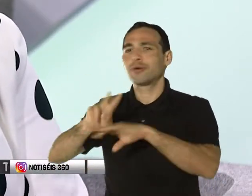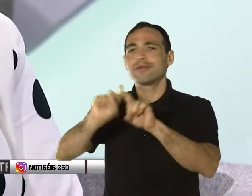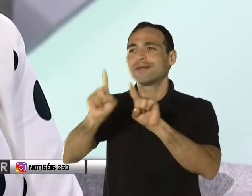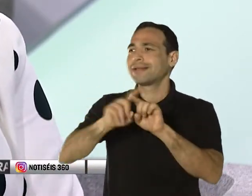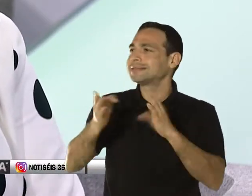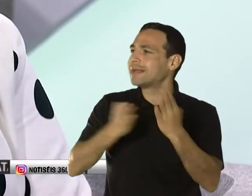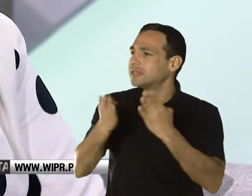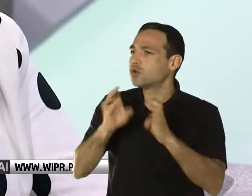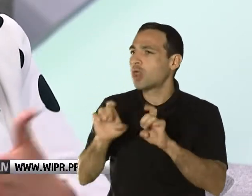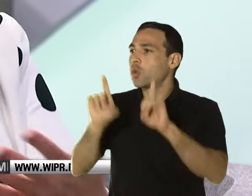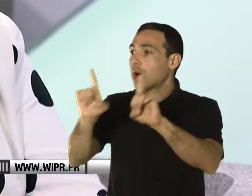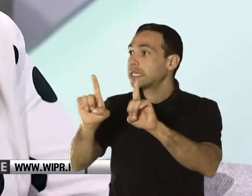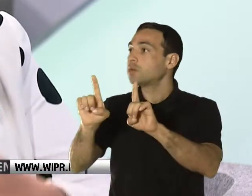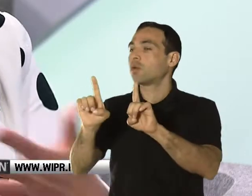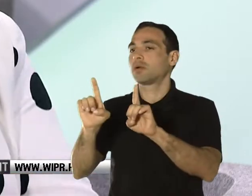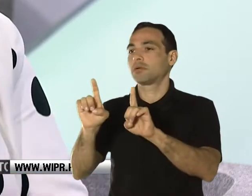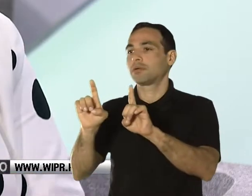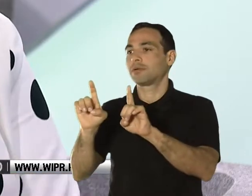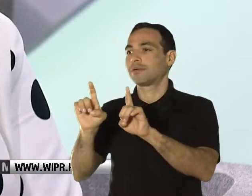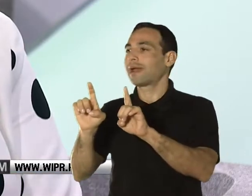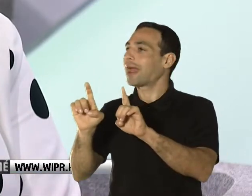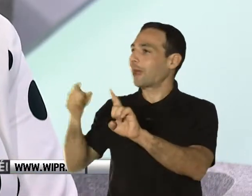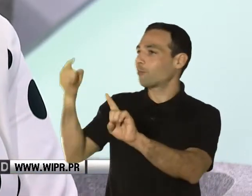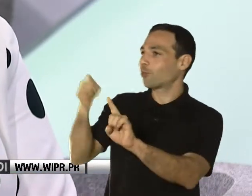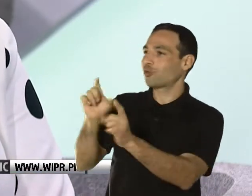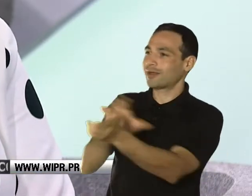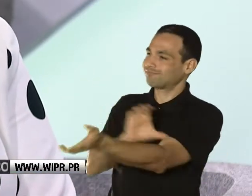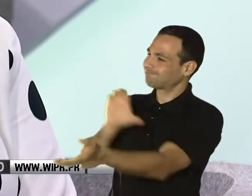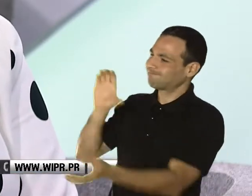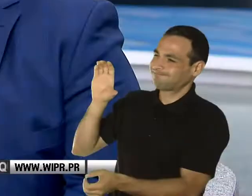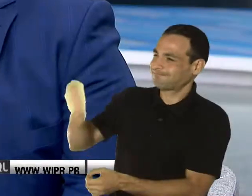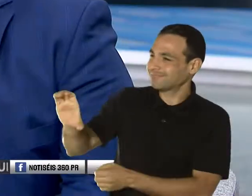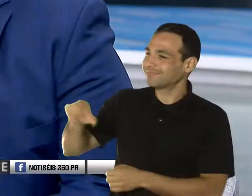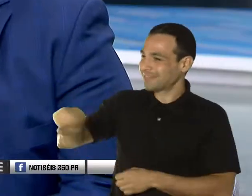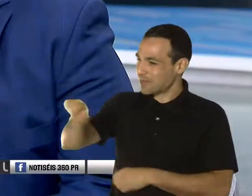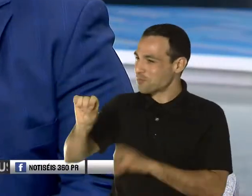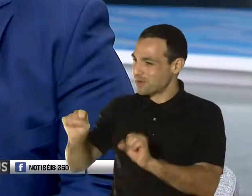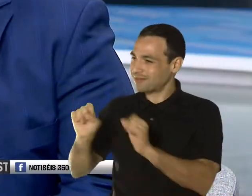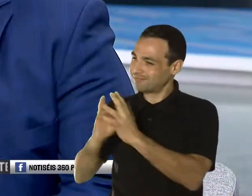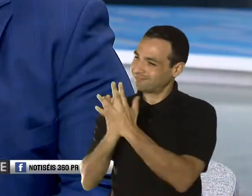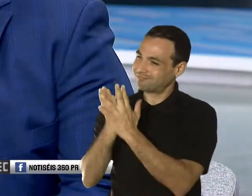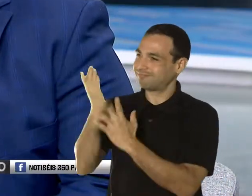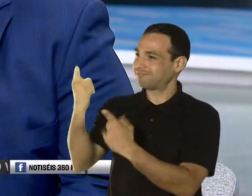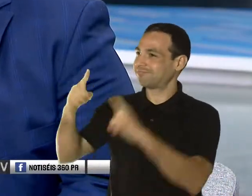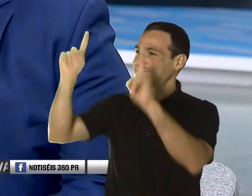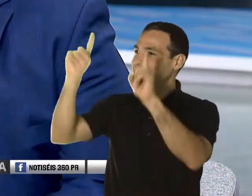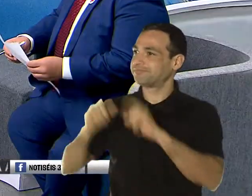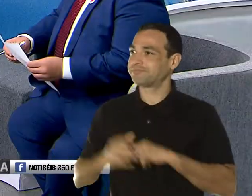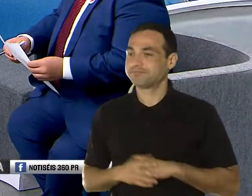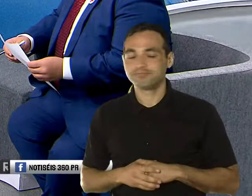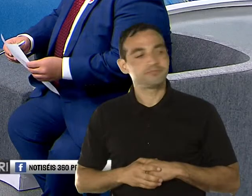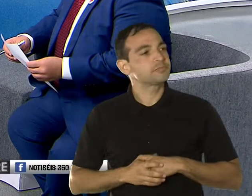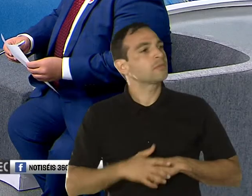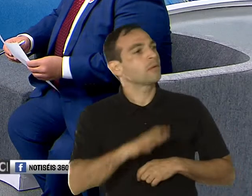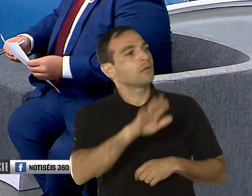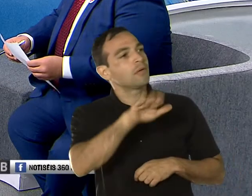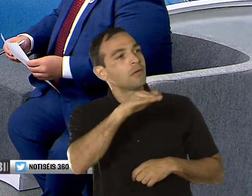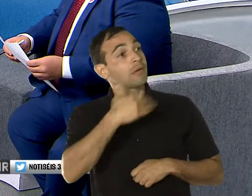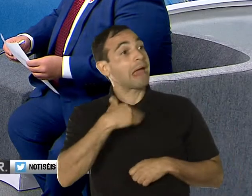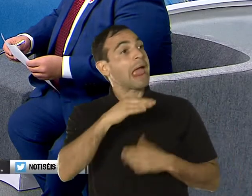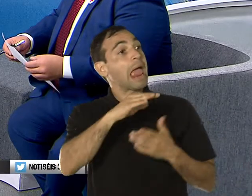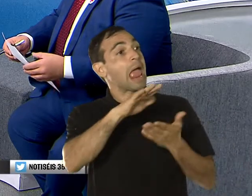permiten poderle apoderar o apoyar a estos jóvenes en esa salida. ¿Y cómo ustedes comunican a las diferentes escuelas